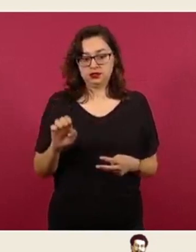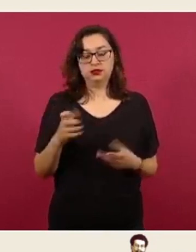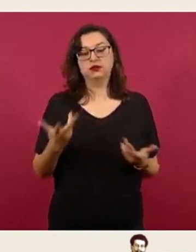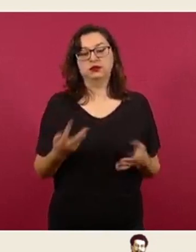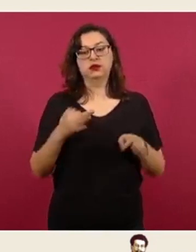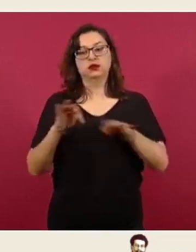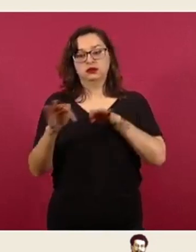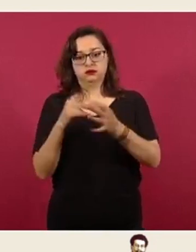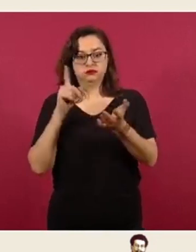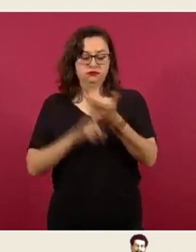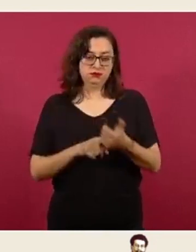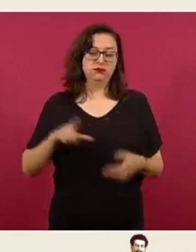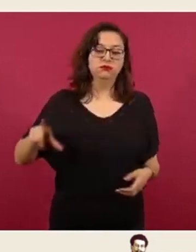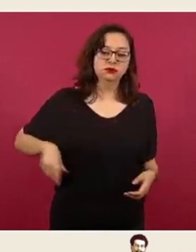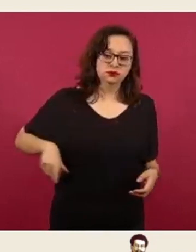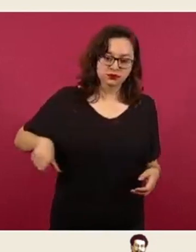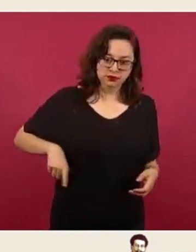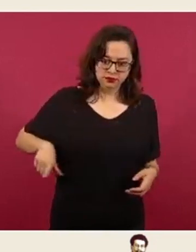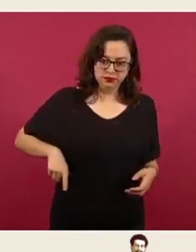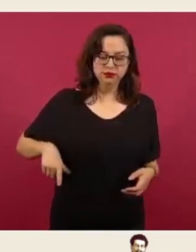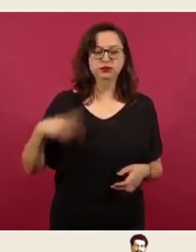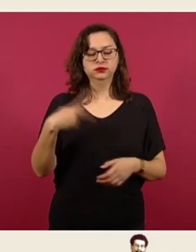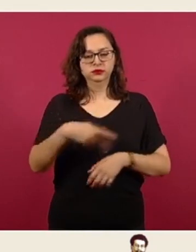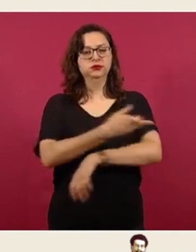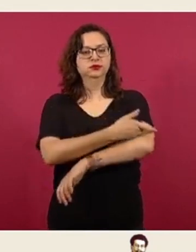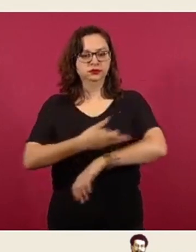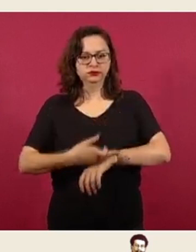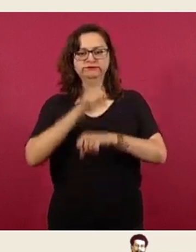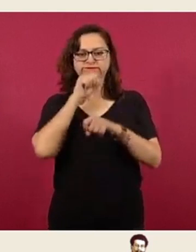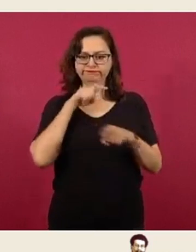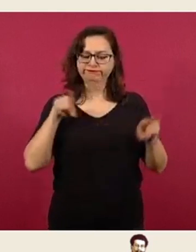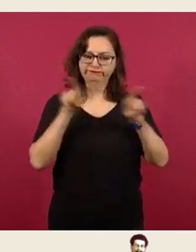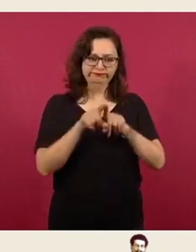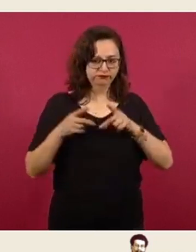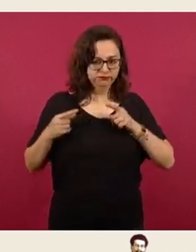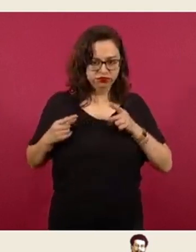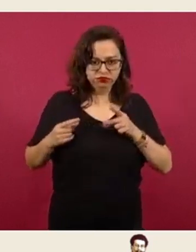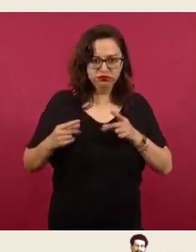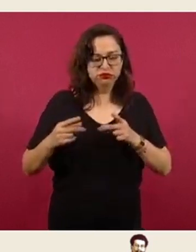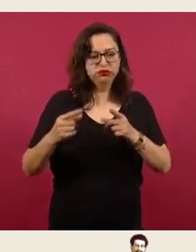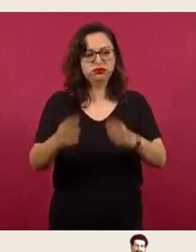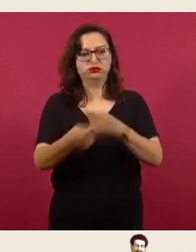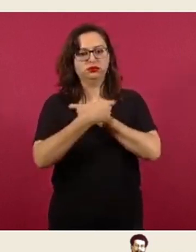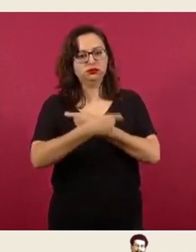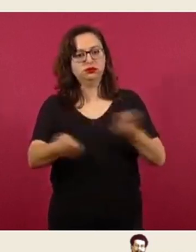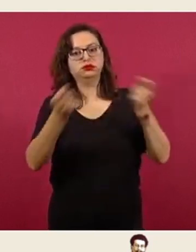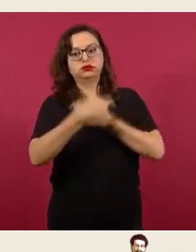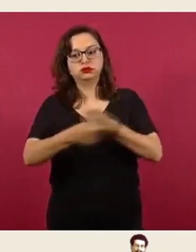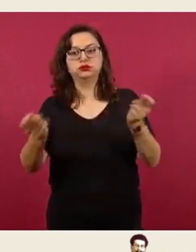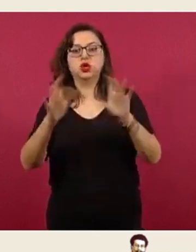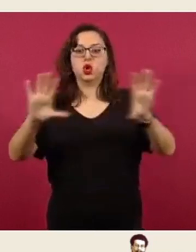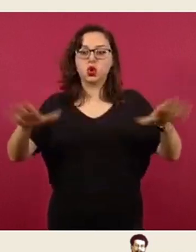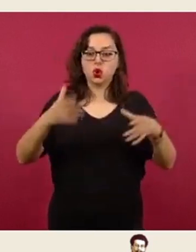instituciones del Estado o bien sus familias, también hizo un acercamiento, como se puede ver en las imágenes, a comunidades